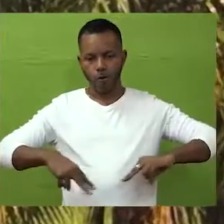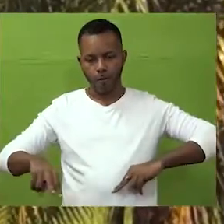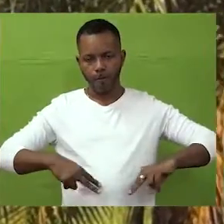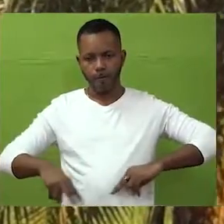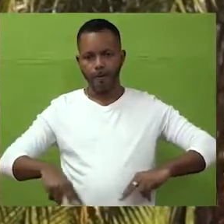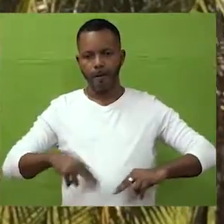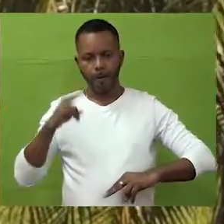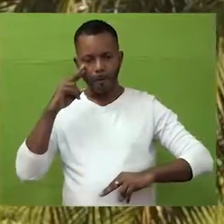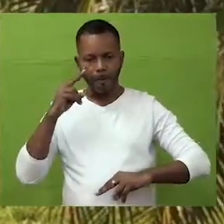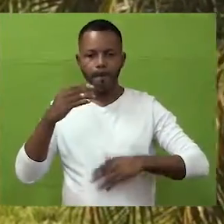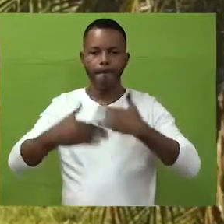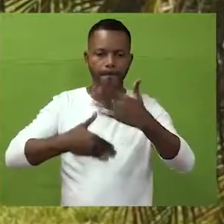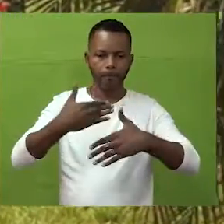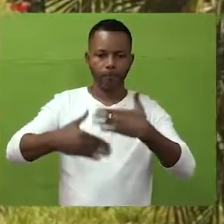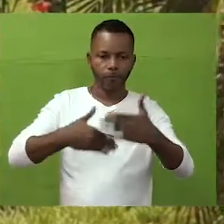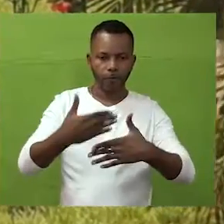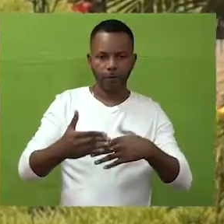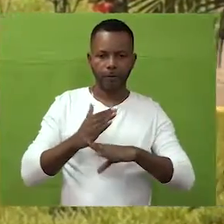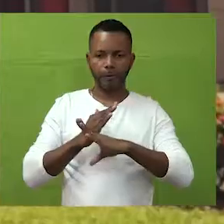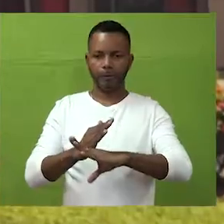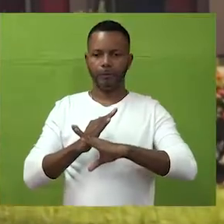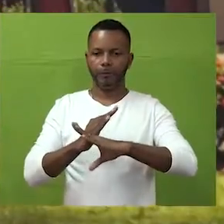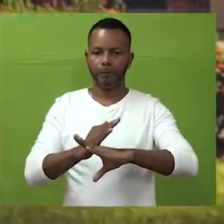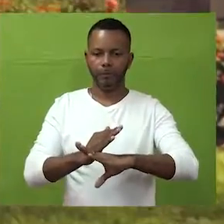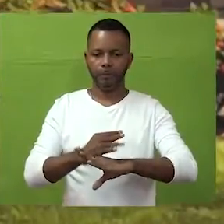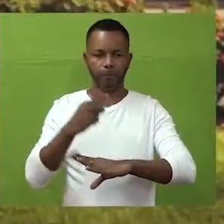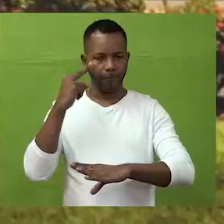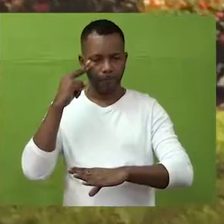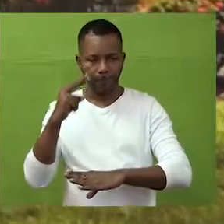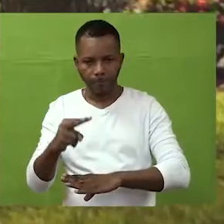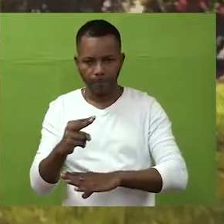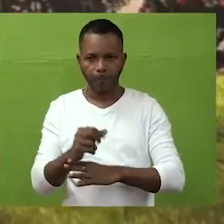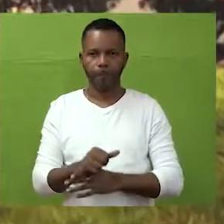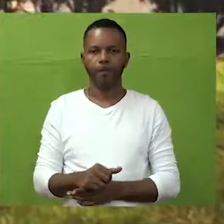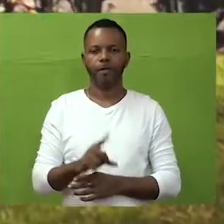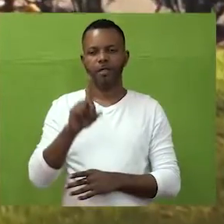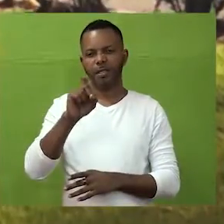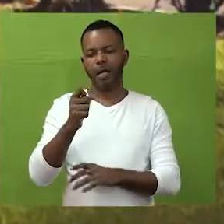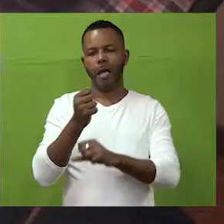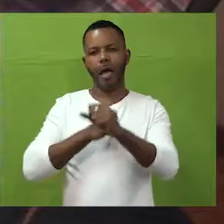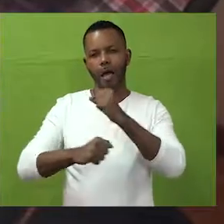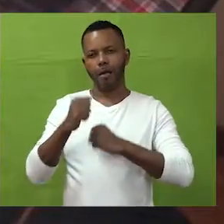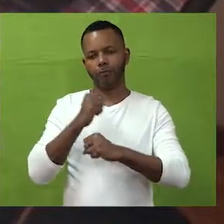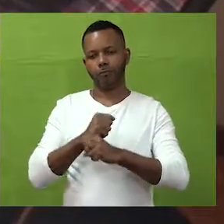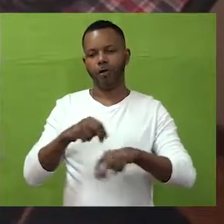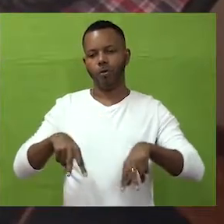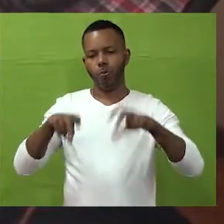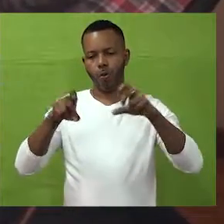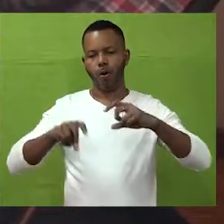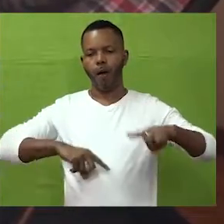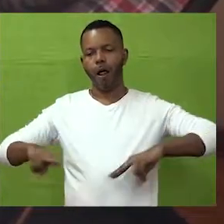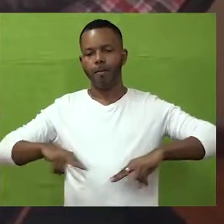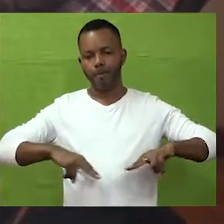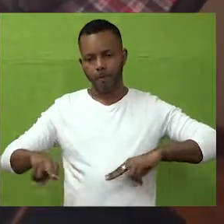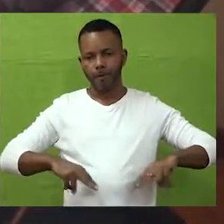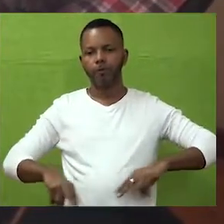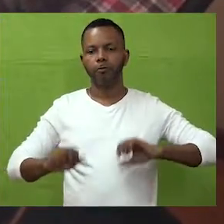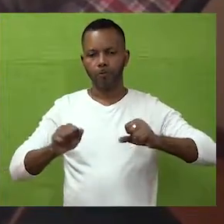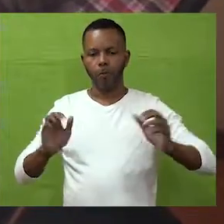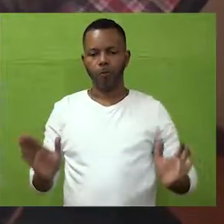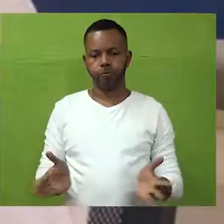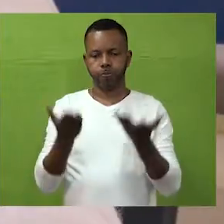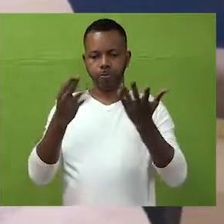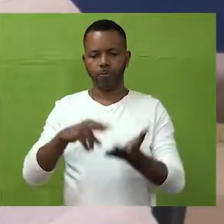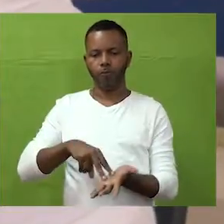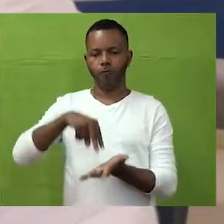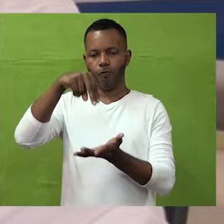y quien viene acompañando a la Universidad del Pacífico en el proceso de medidas preventivas desde hace seis años, se espera que con la nueva administración de